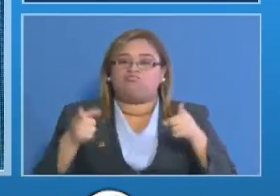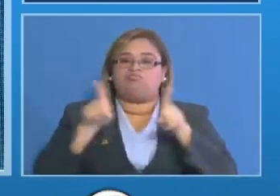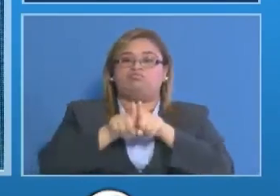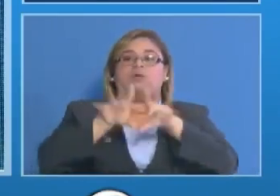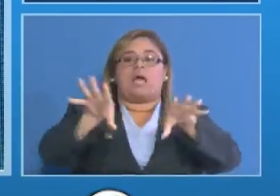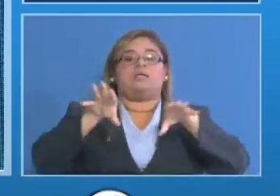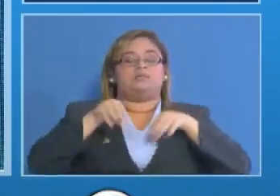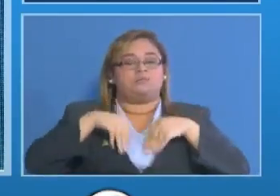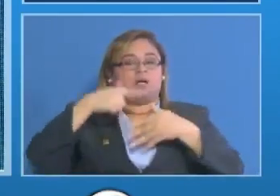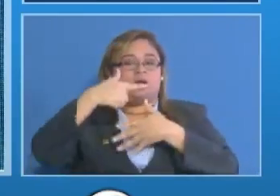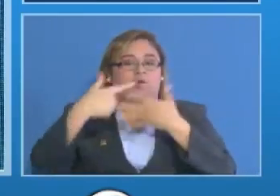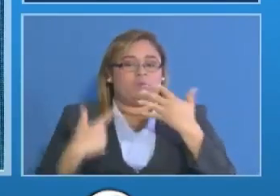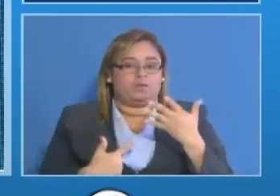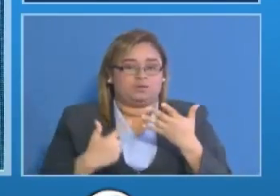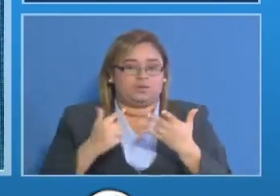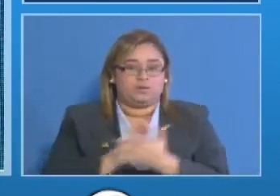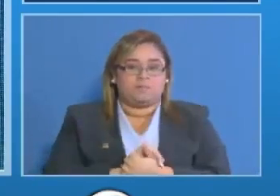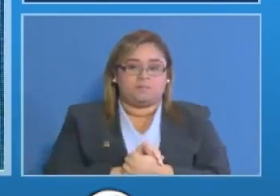cumplimiento